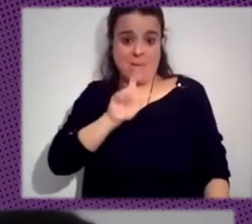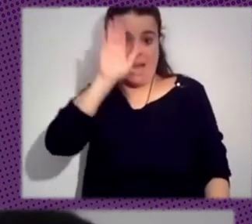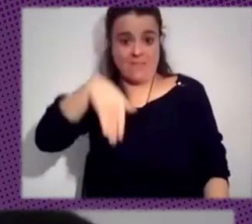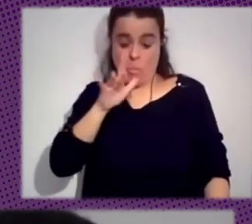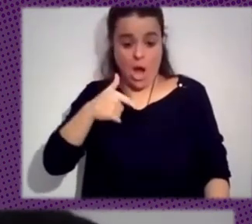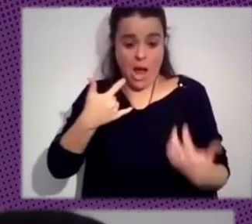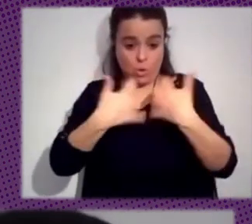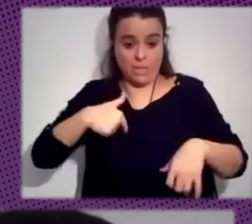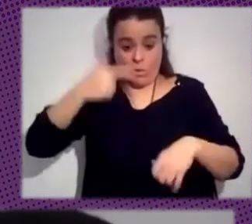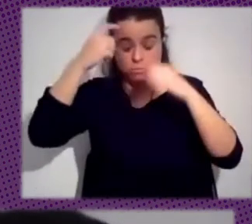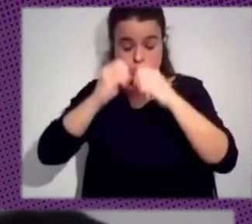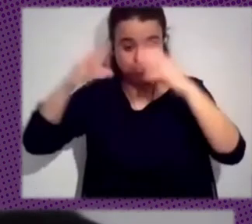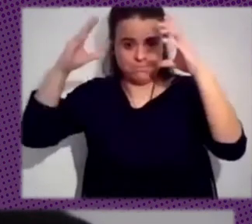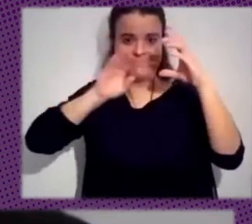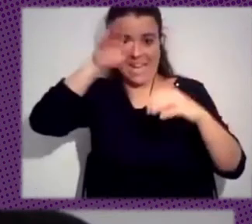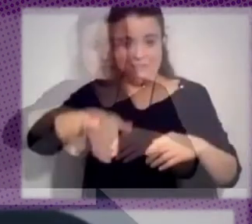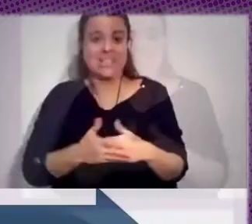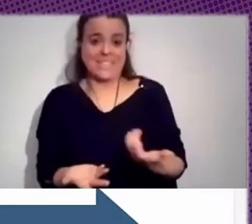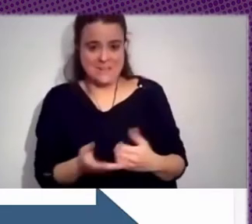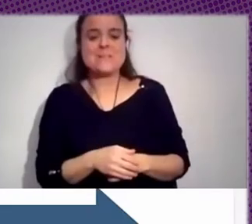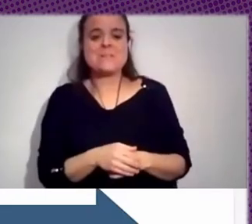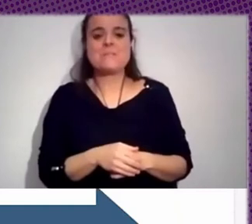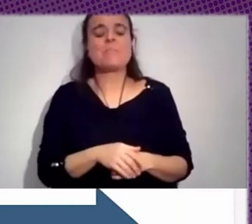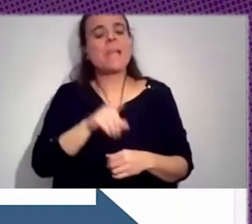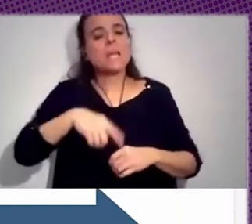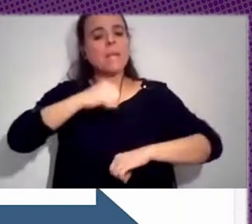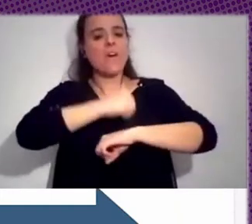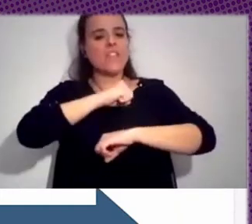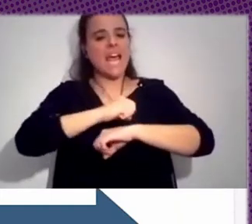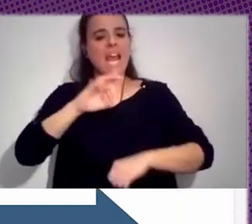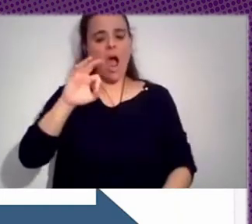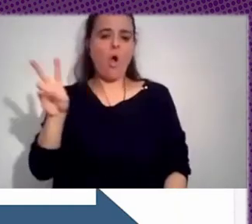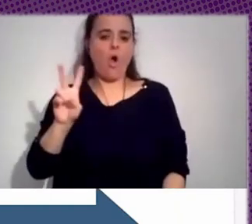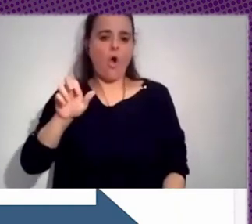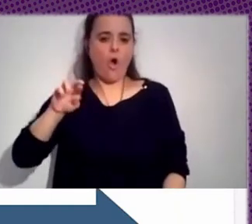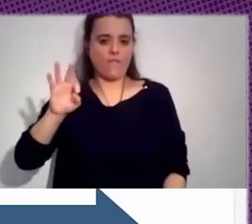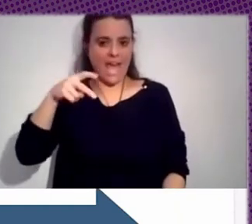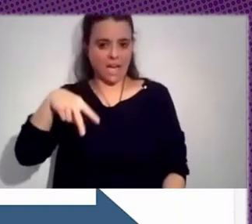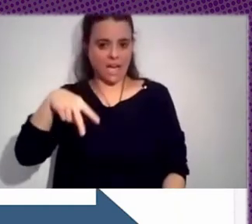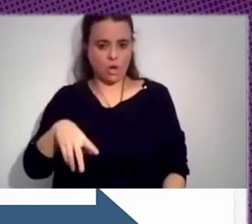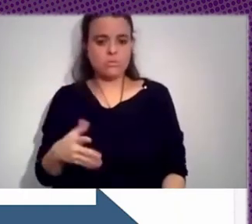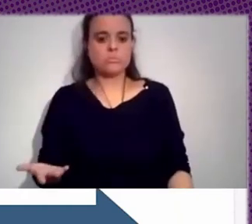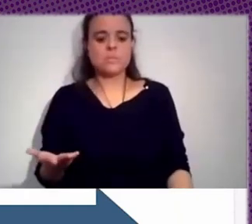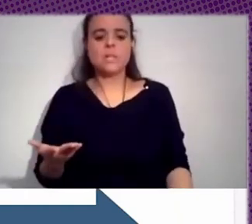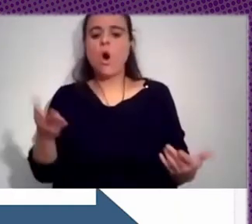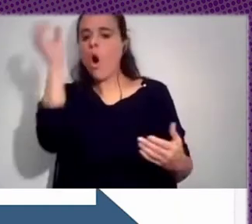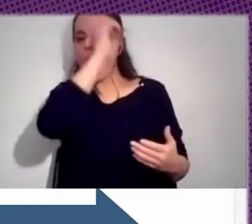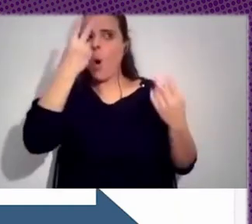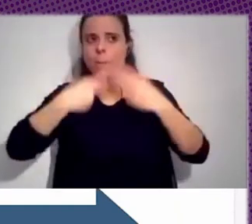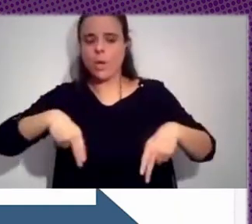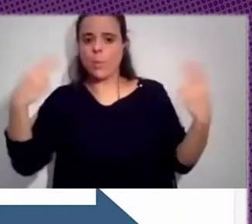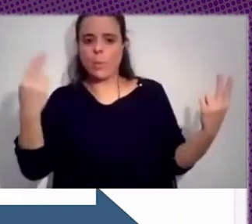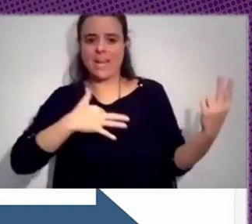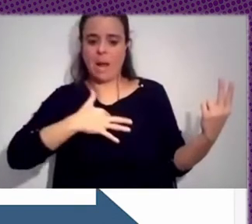O toda esta idea de la ventana de Overton, de cómo en todo momento hay un tipo de cosas dentro de la opinión pública que se consideran posibles